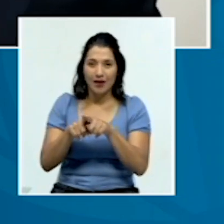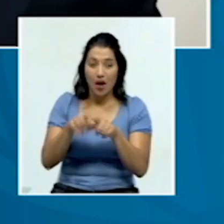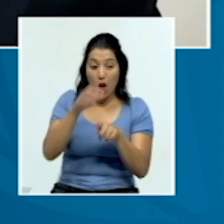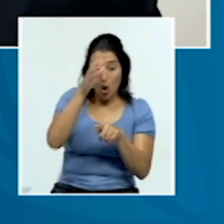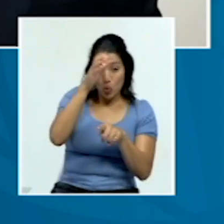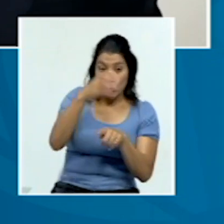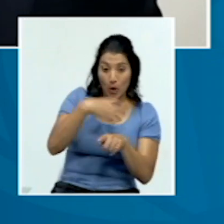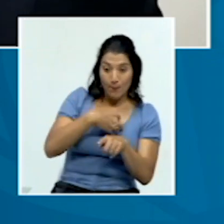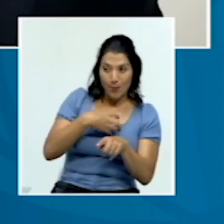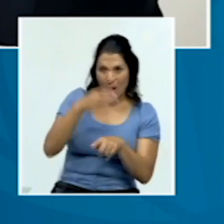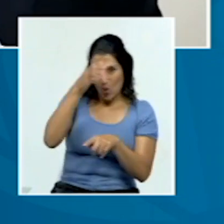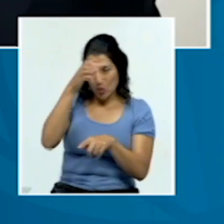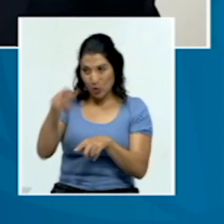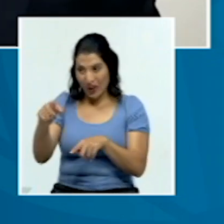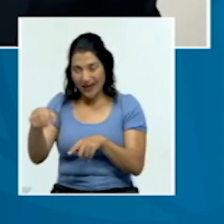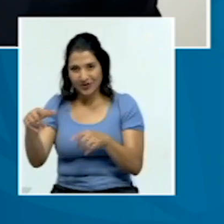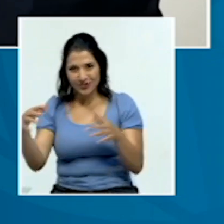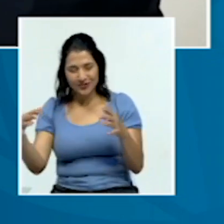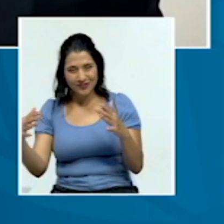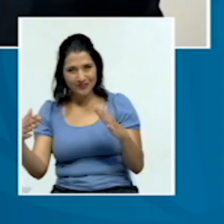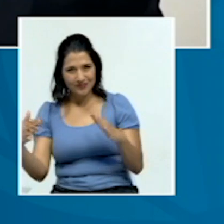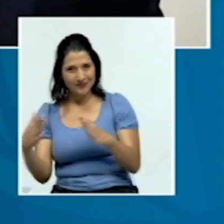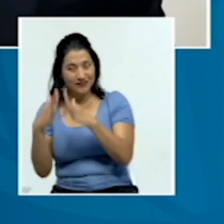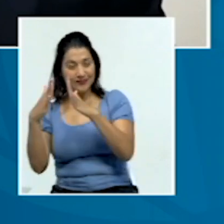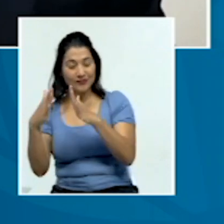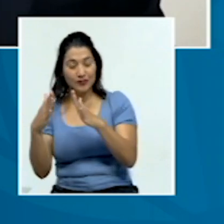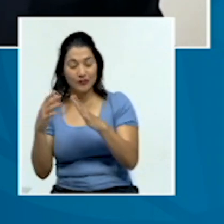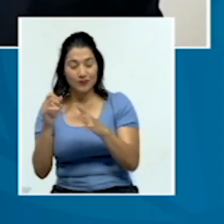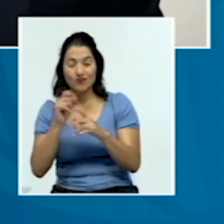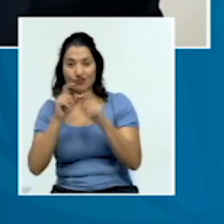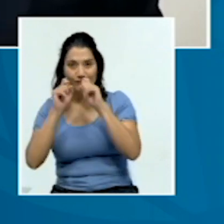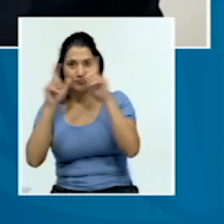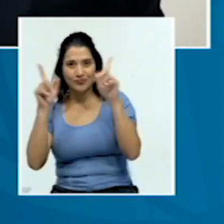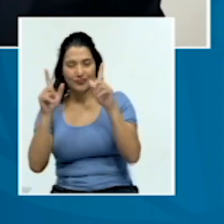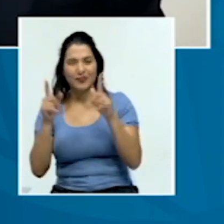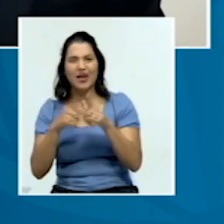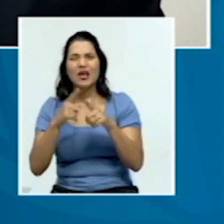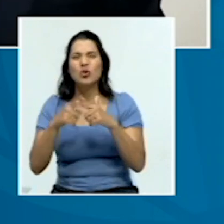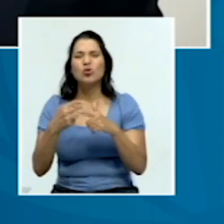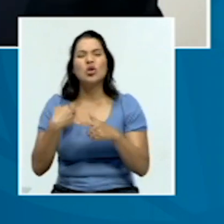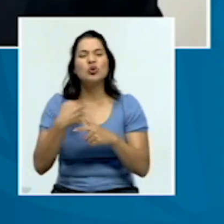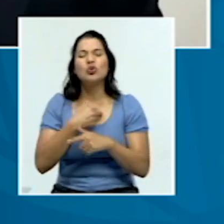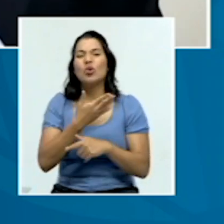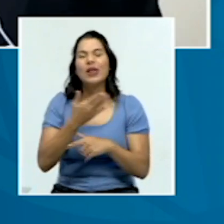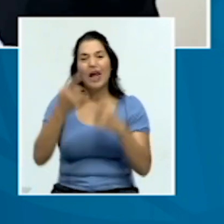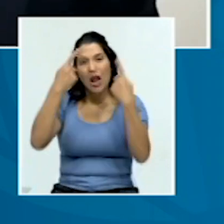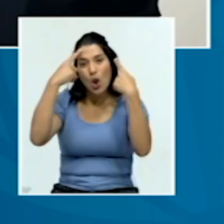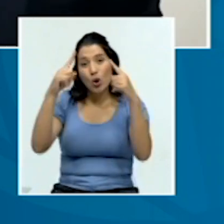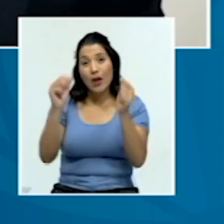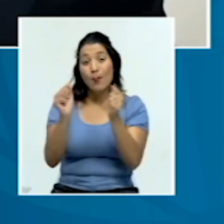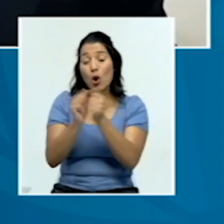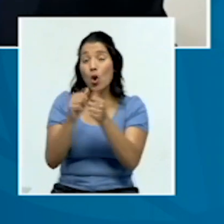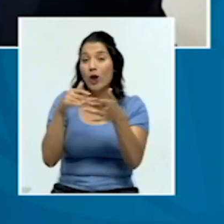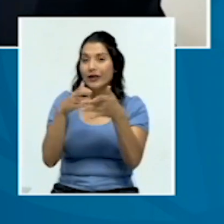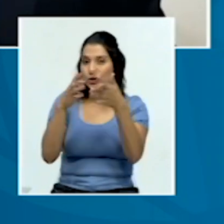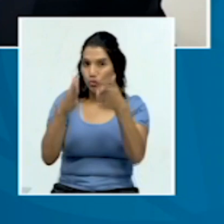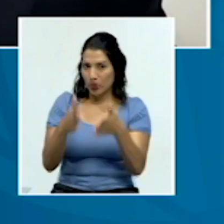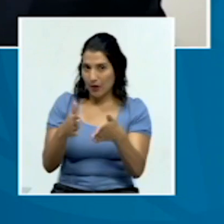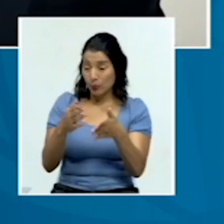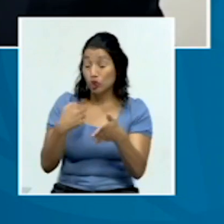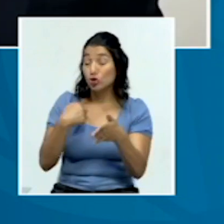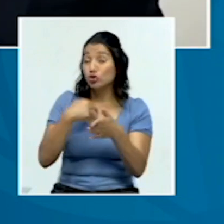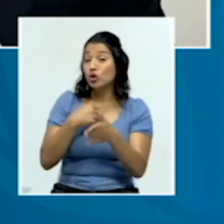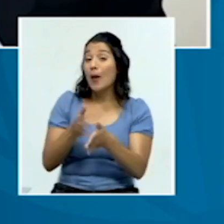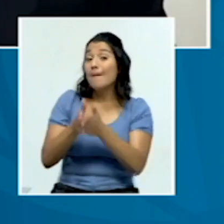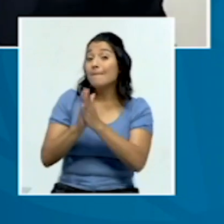bagaje. Ahora bien, ¿qué logramos nosotros con los estudiantes? Pedimos a cada uno de ellos